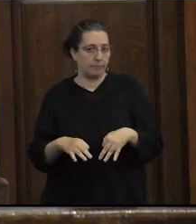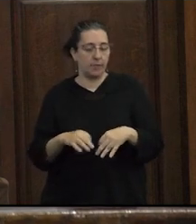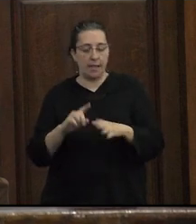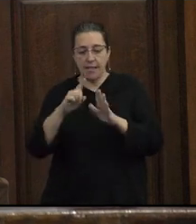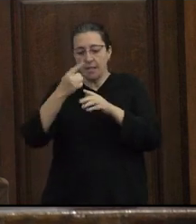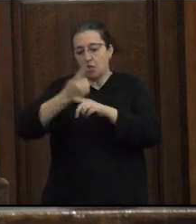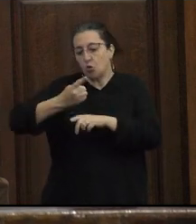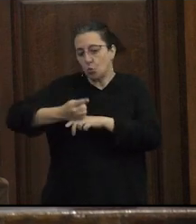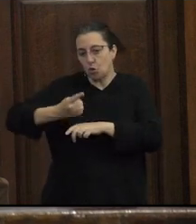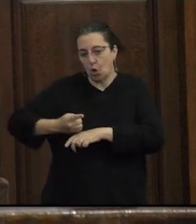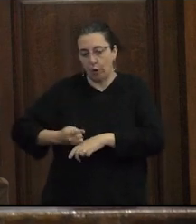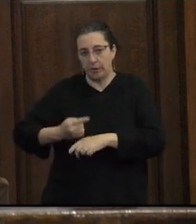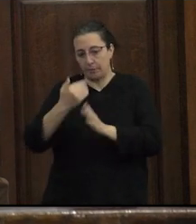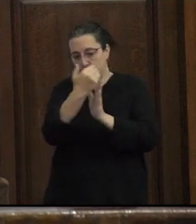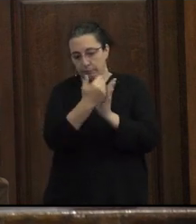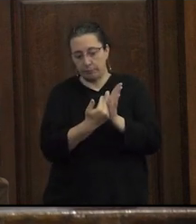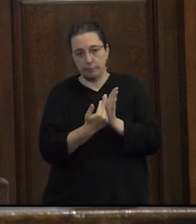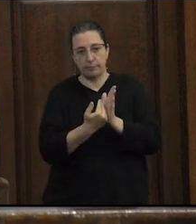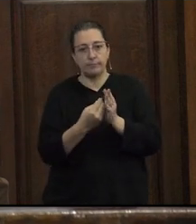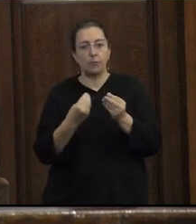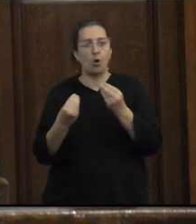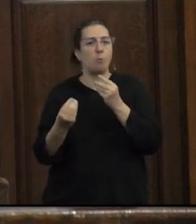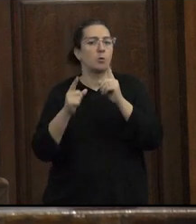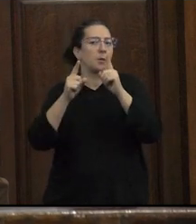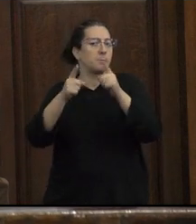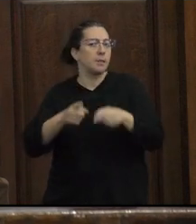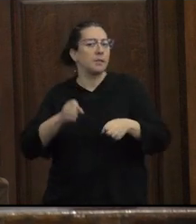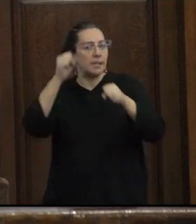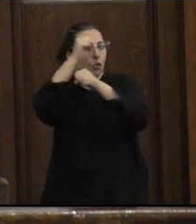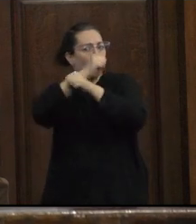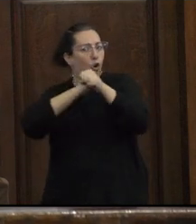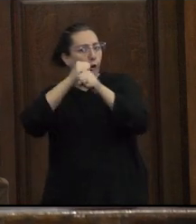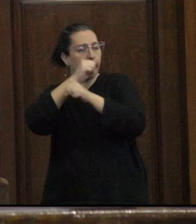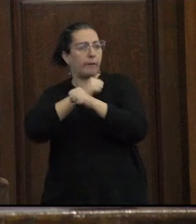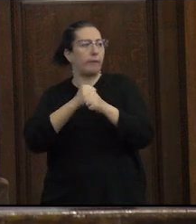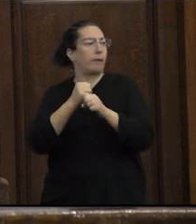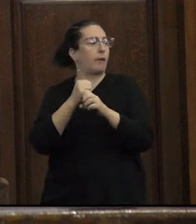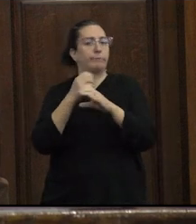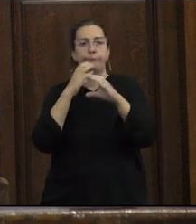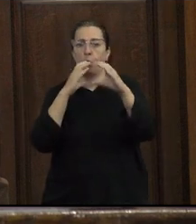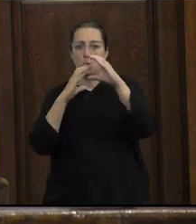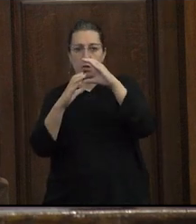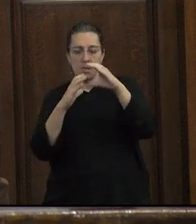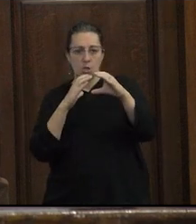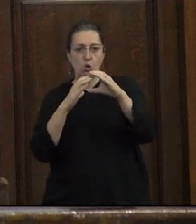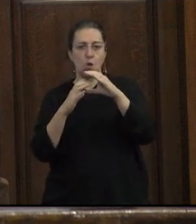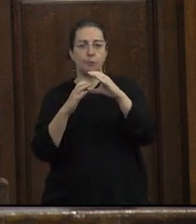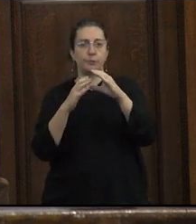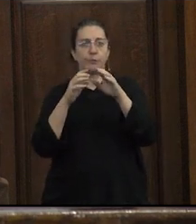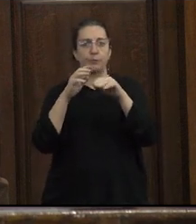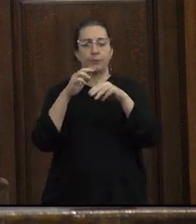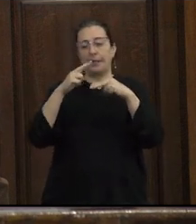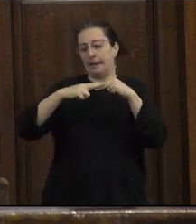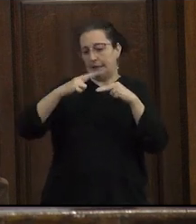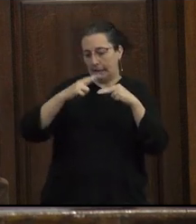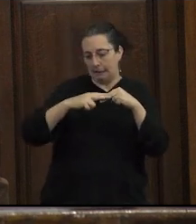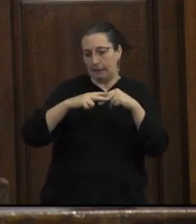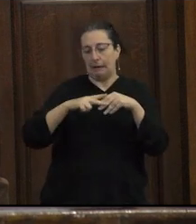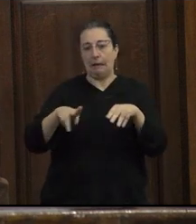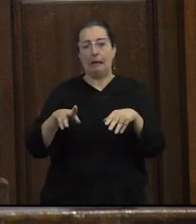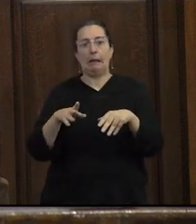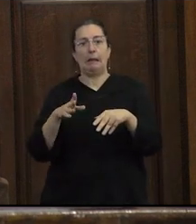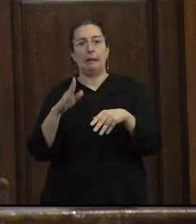instrucciones cómo opera la tecnología las tecnologías de comunicación las redes